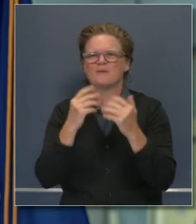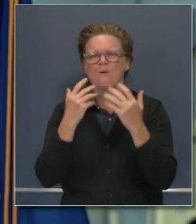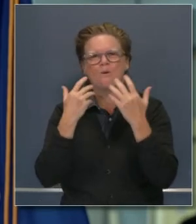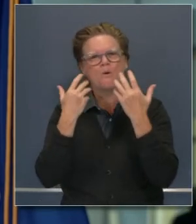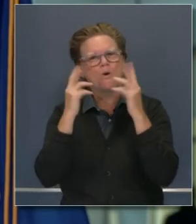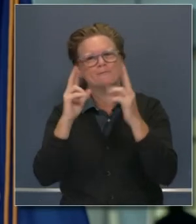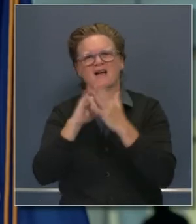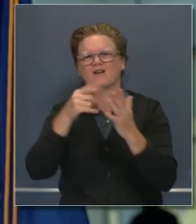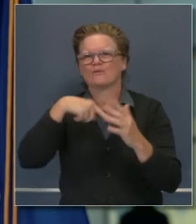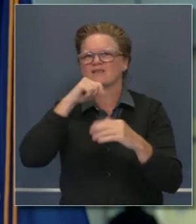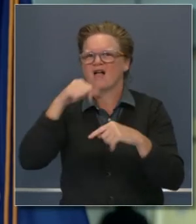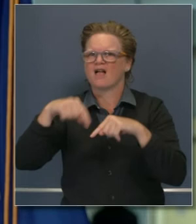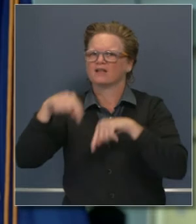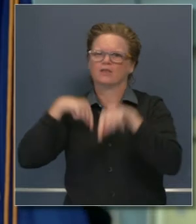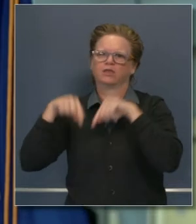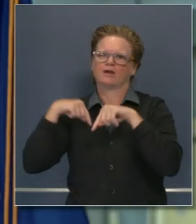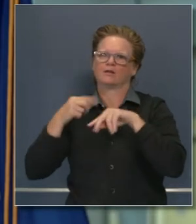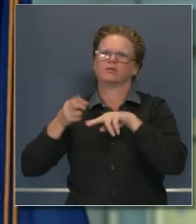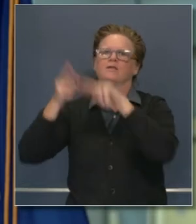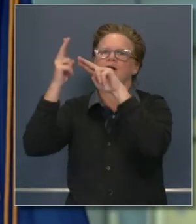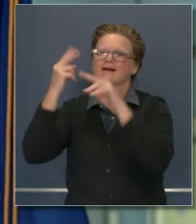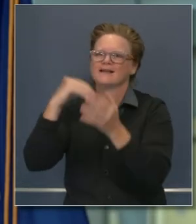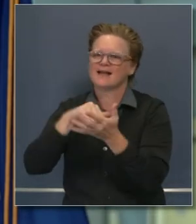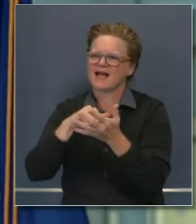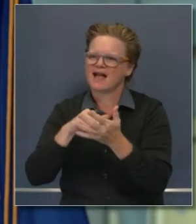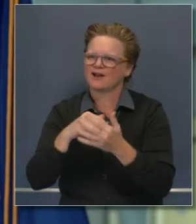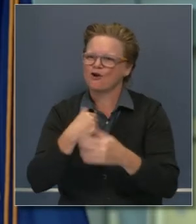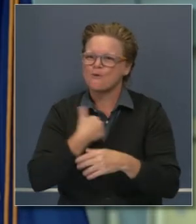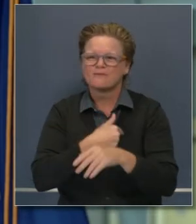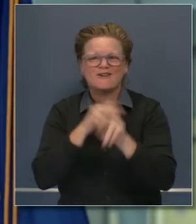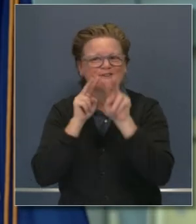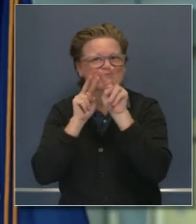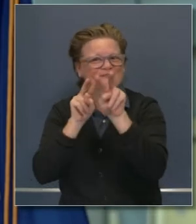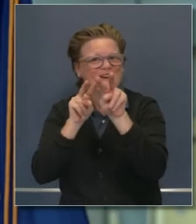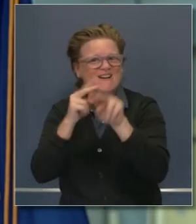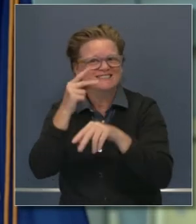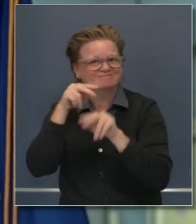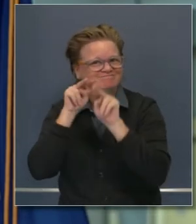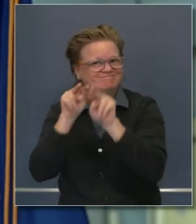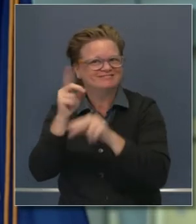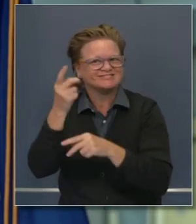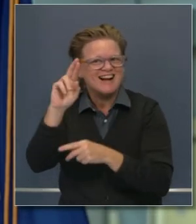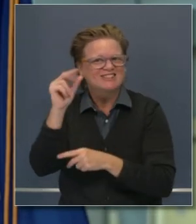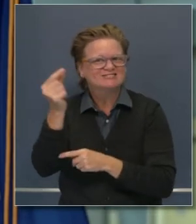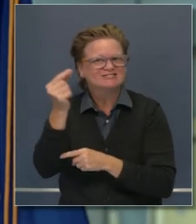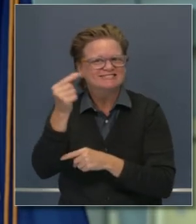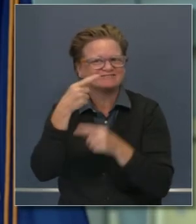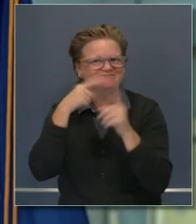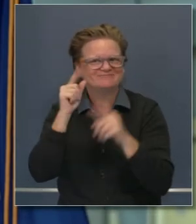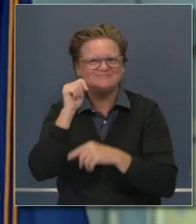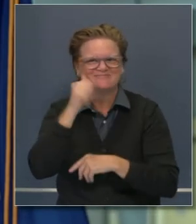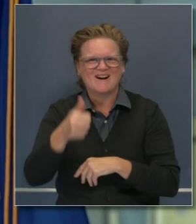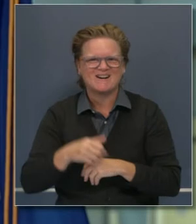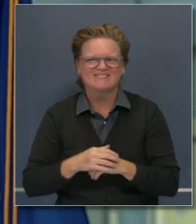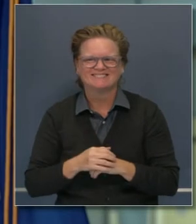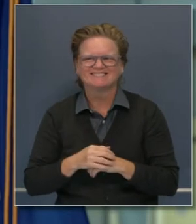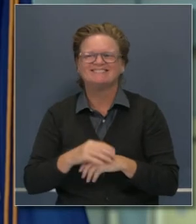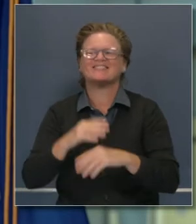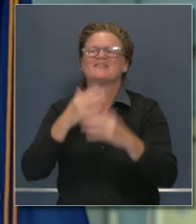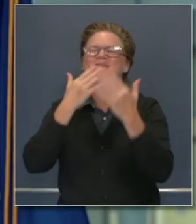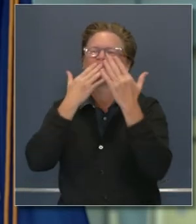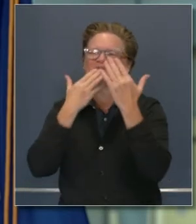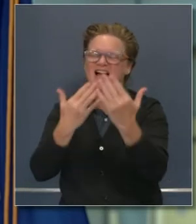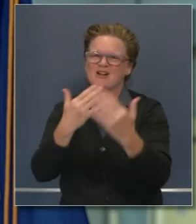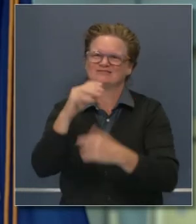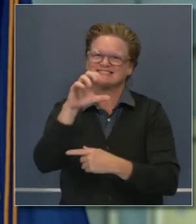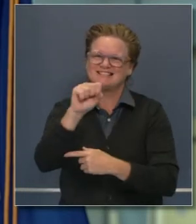curva. Y mañana esperamos ver el informe de actualización del doctor Gally sobre el estatus de los condados en esta